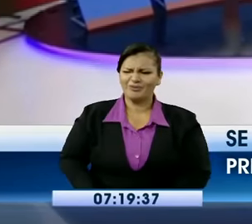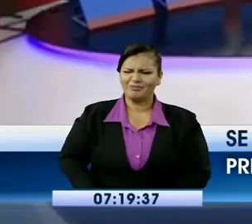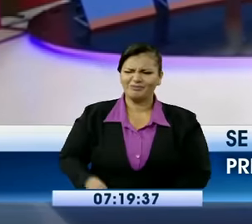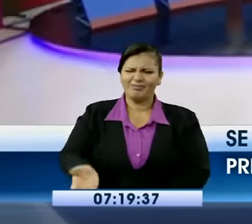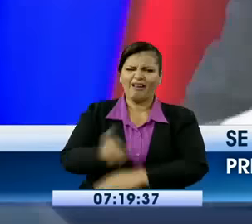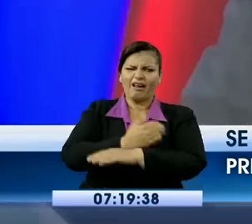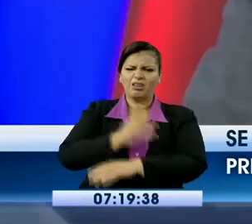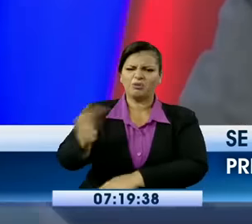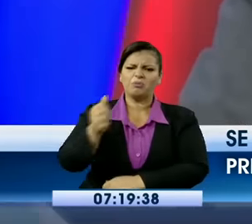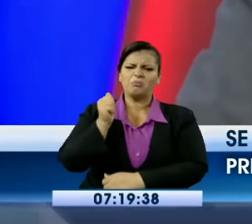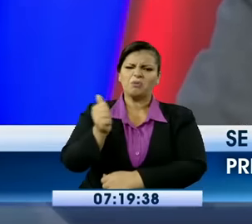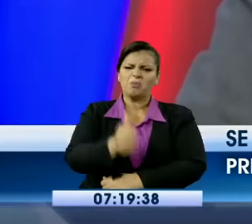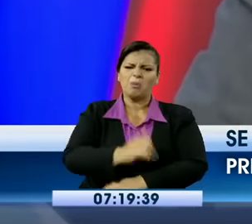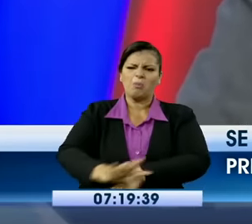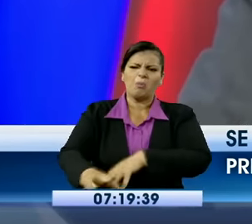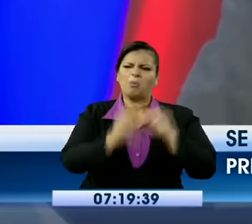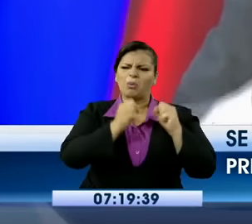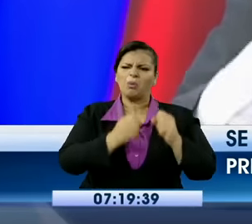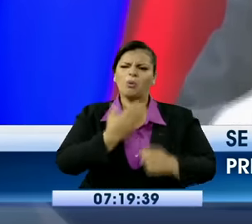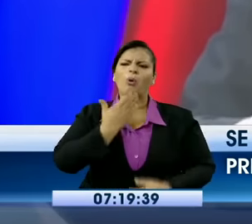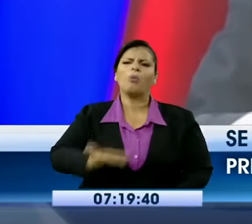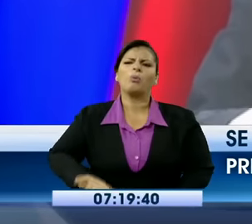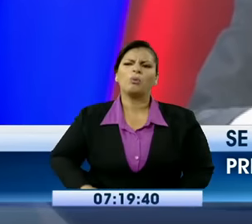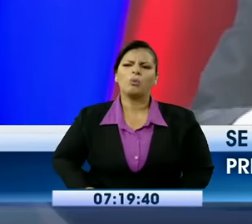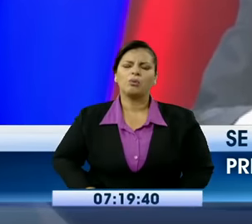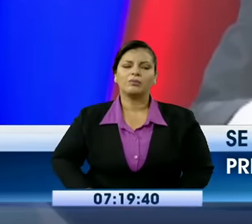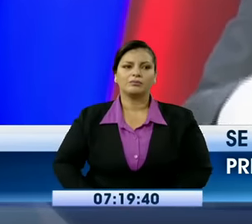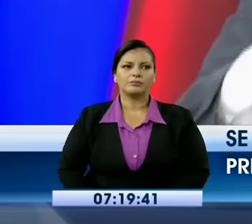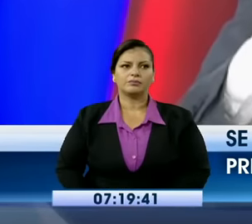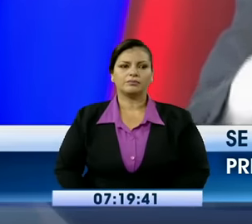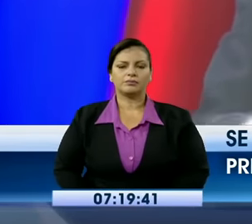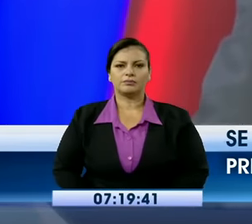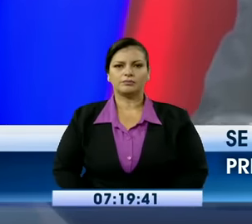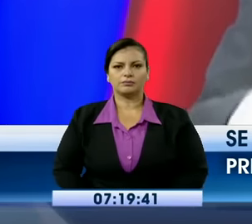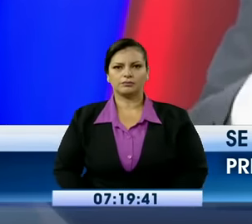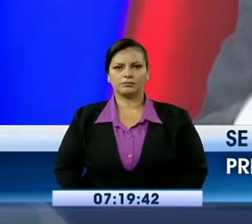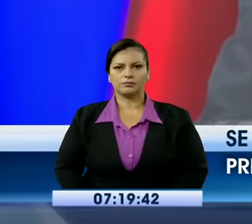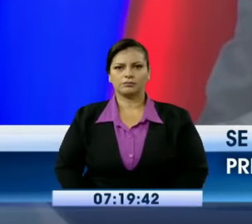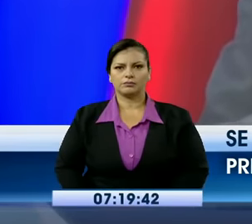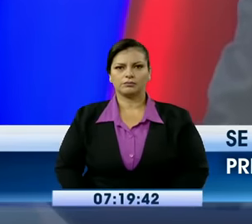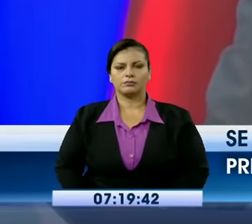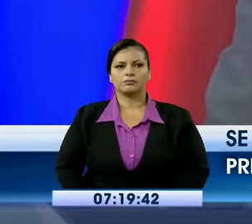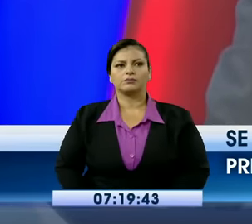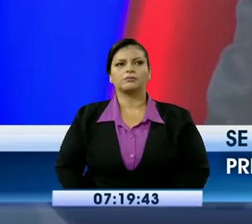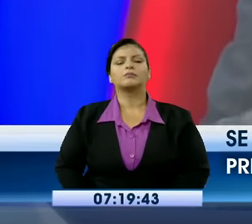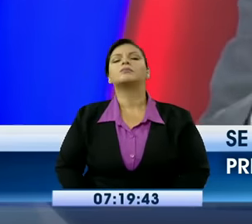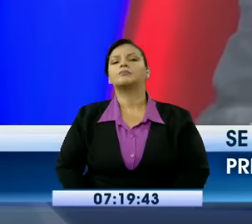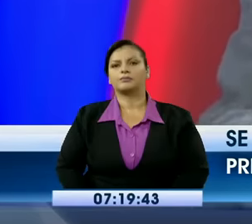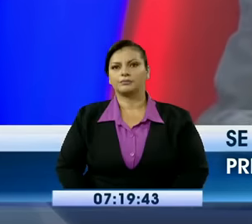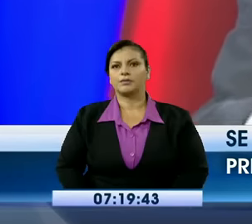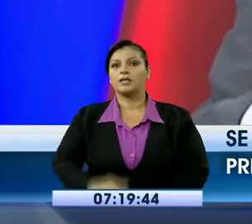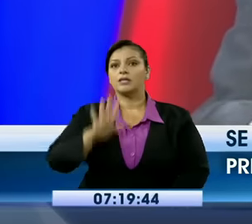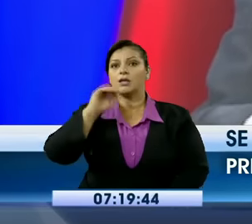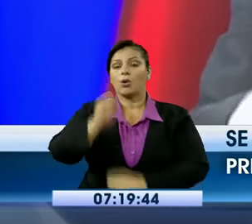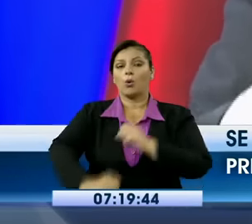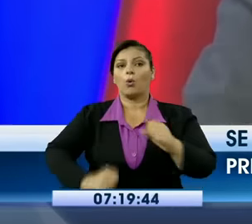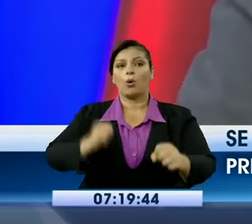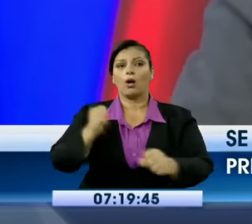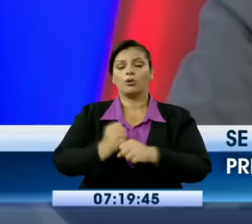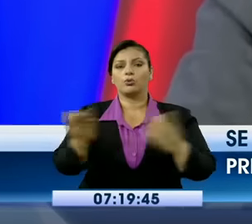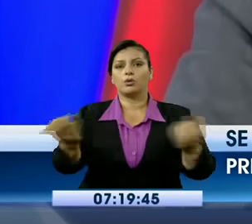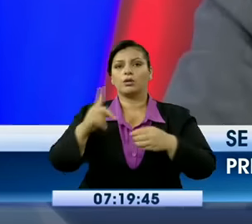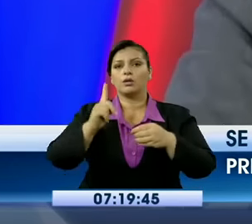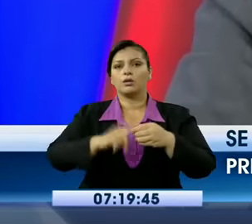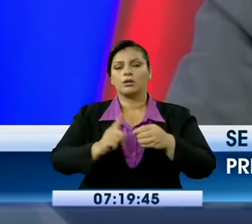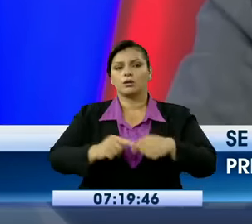para el empleo. Se instalen en Ecuador, 5 años a las que se instalen en Iquito y Guayaquil, 10 años en provincias y 15